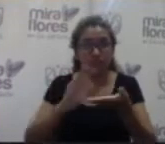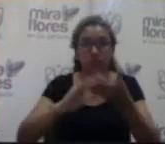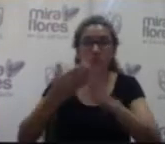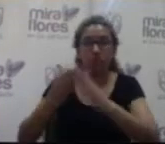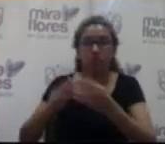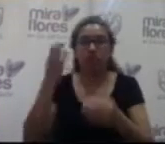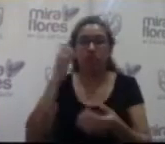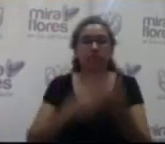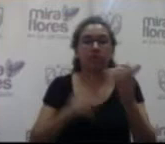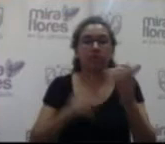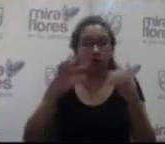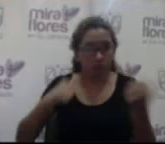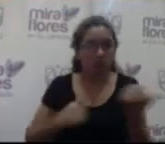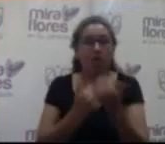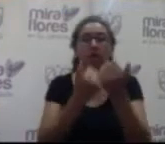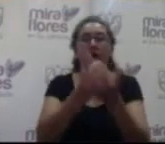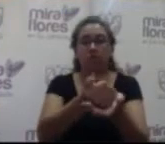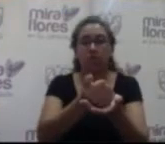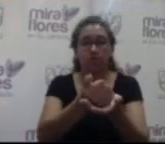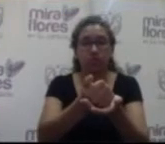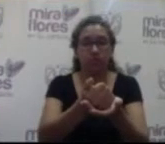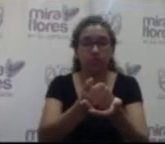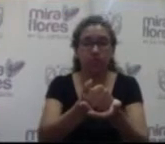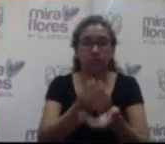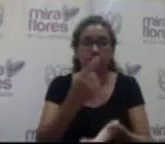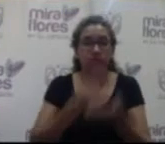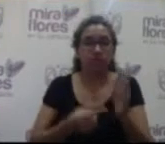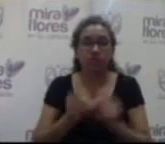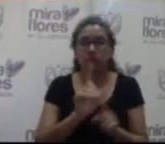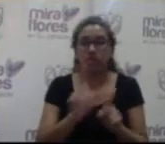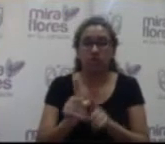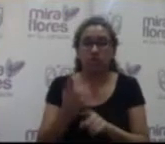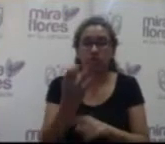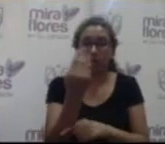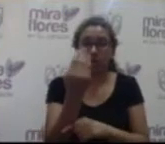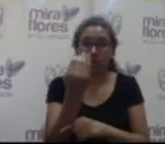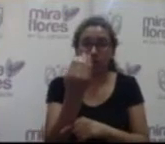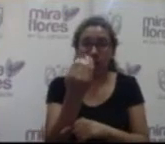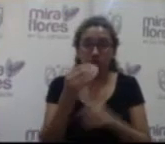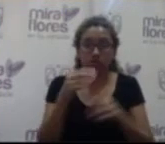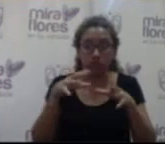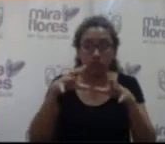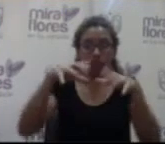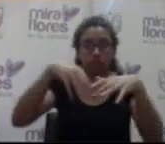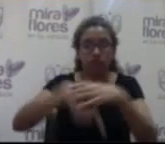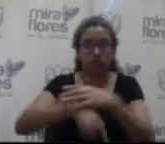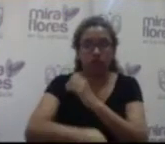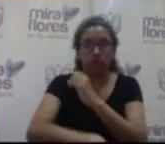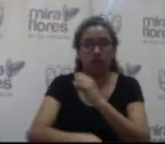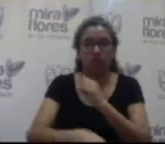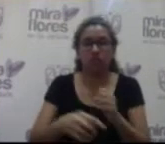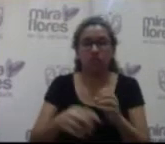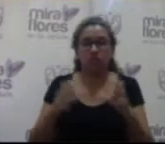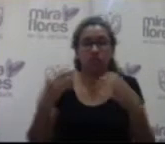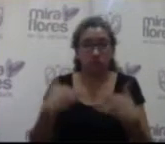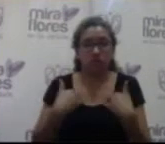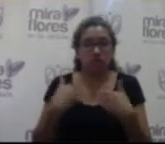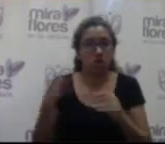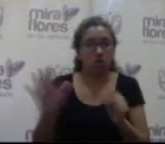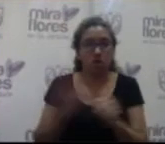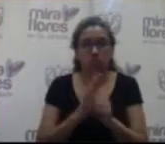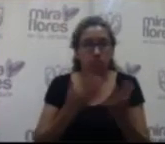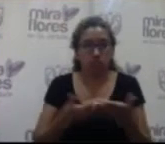complementario de lo que son los 14 almacenes soterrados que están debidamente equipados